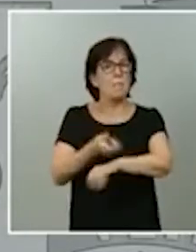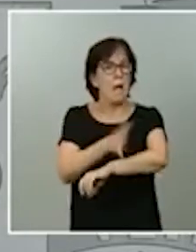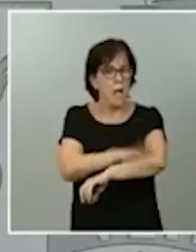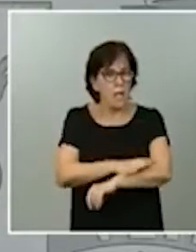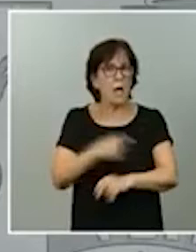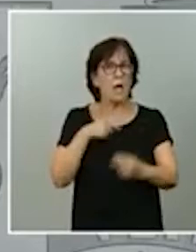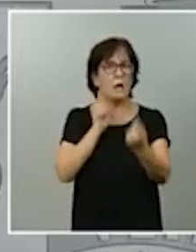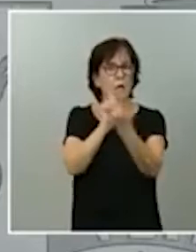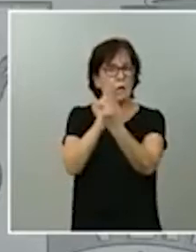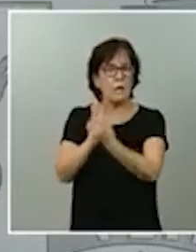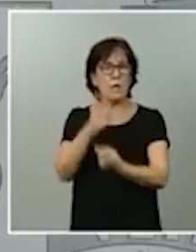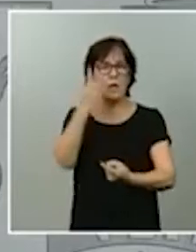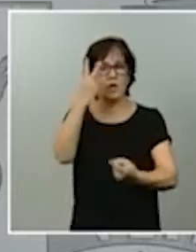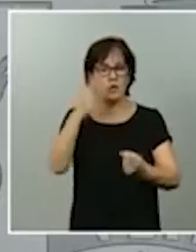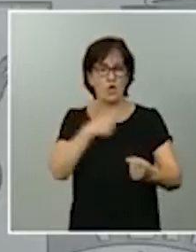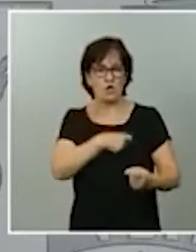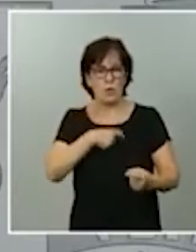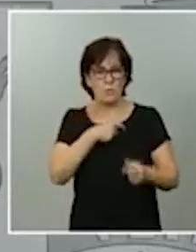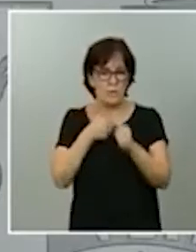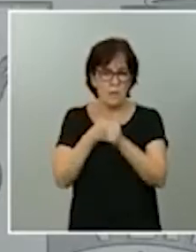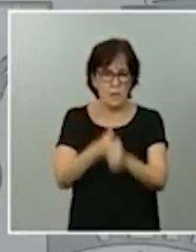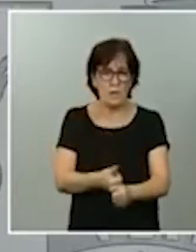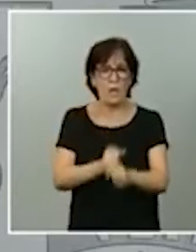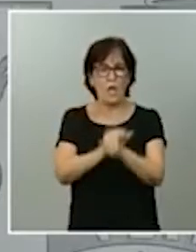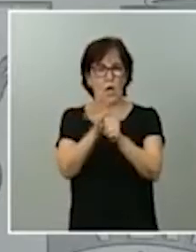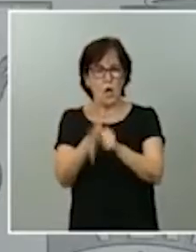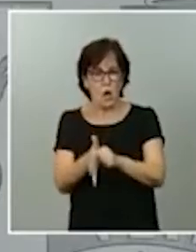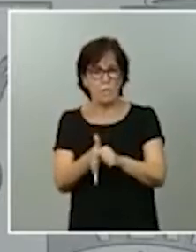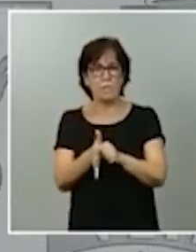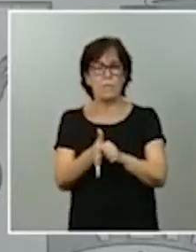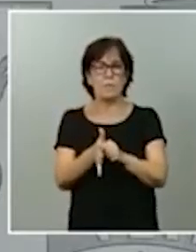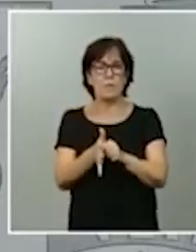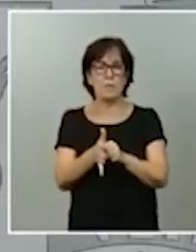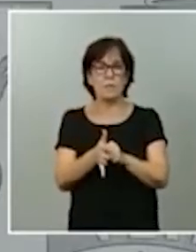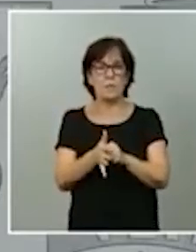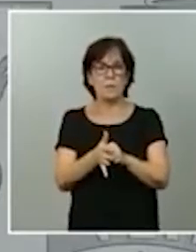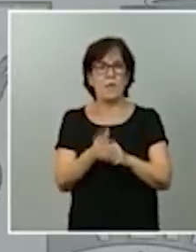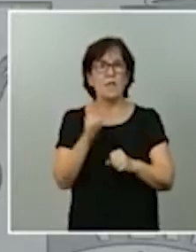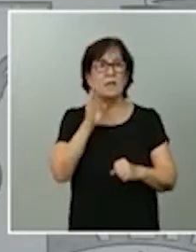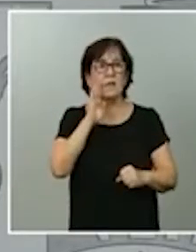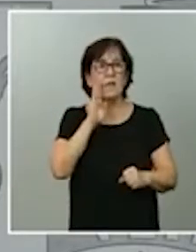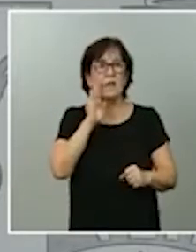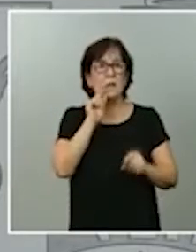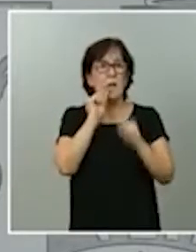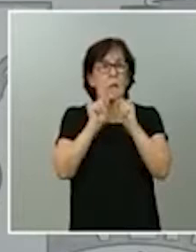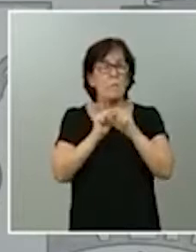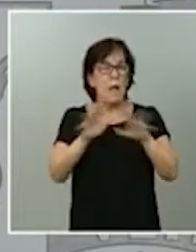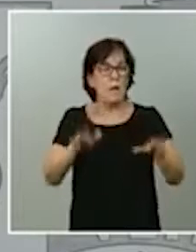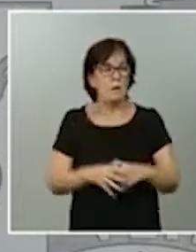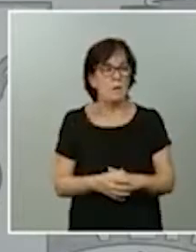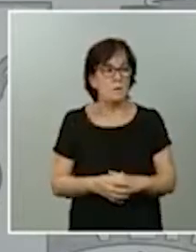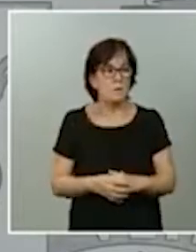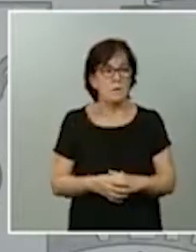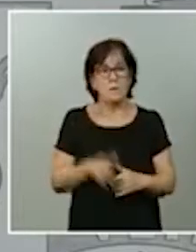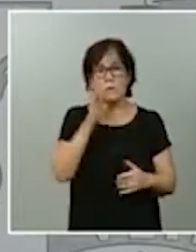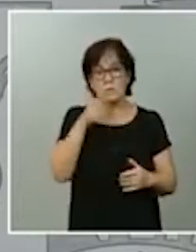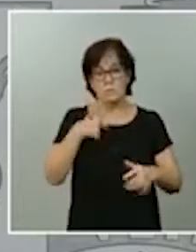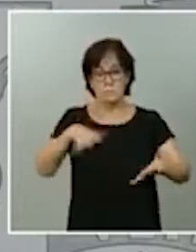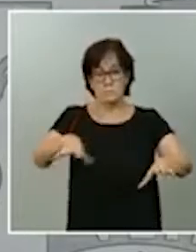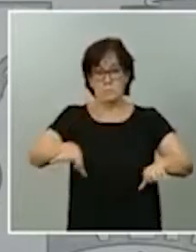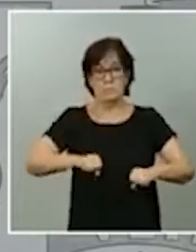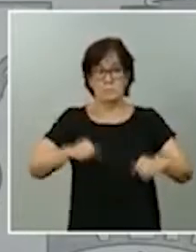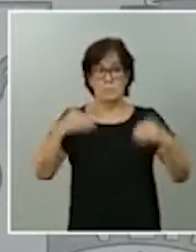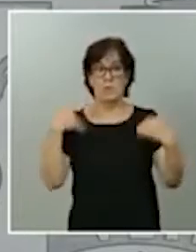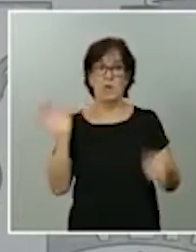dos comités de seguimiento de la COVID-19 y, en lo referente a la pandemia, pese a que el mando corresponde, lógicamente, a las comunidades